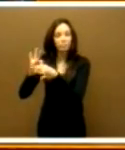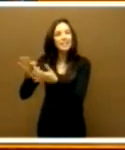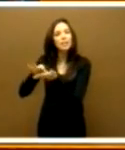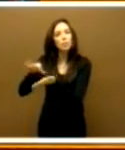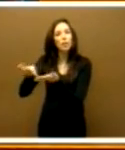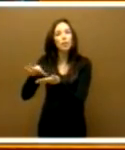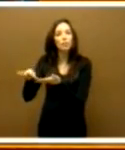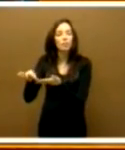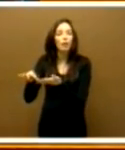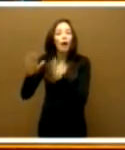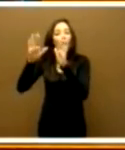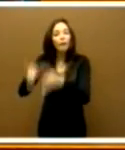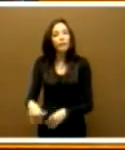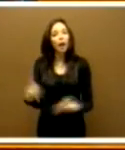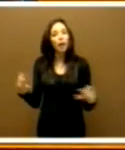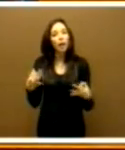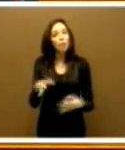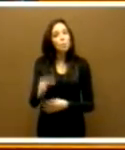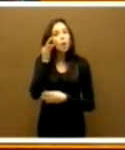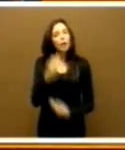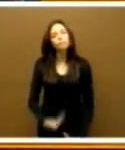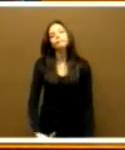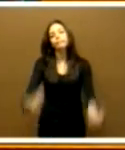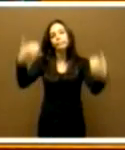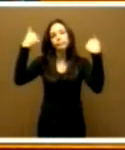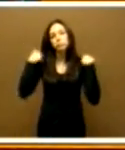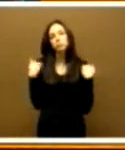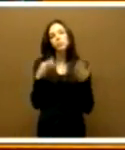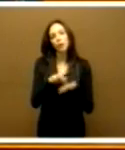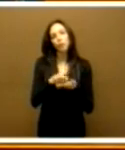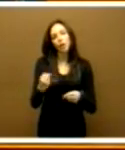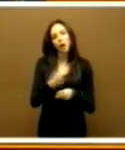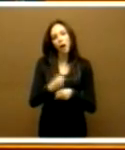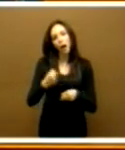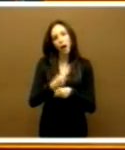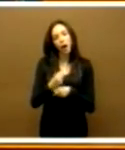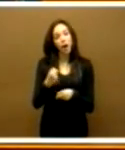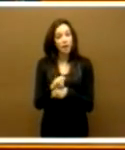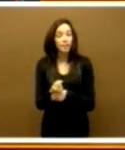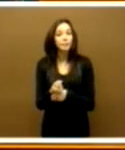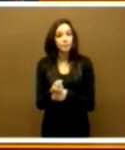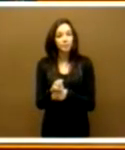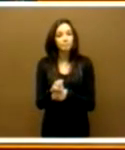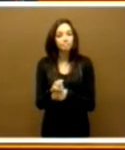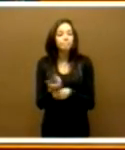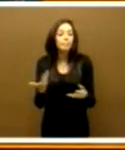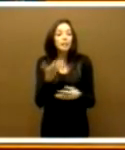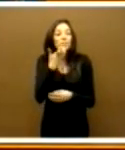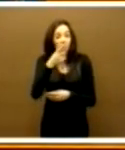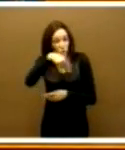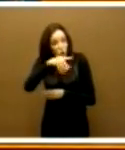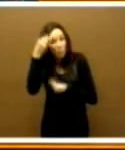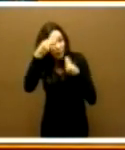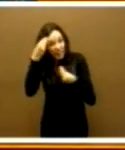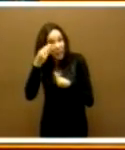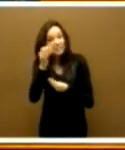es que sean las mujeres las que estén desarrollando esos servicios, esos servicios, si creen ustedes que así